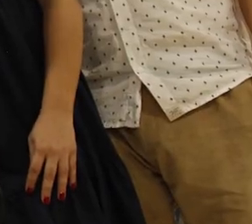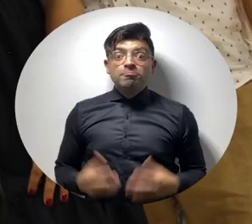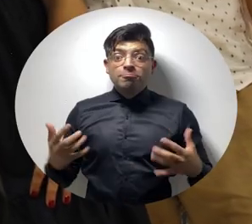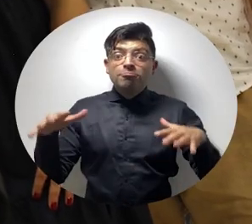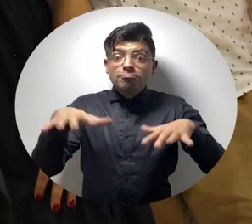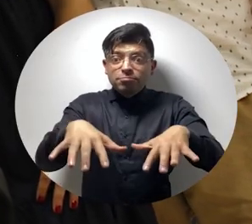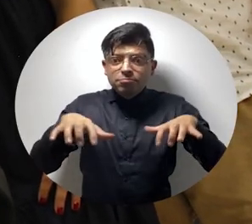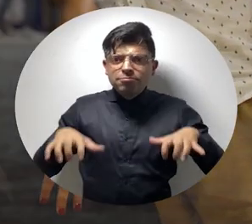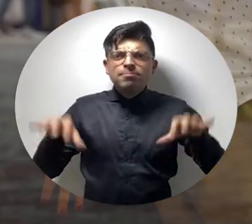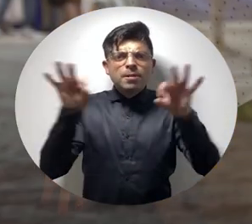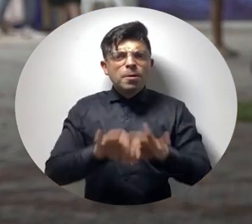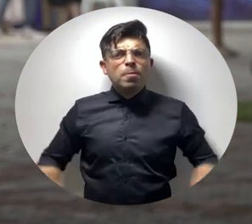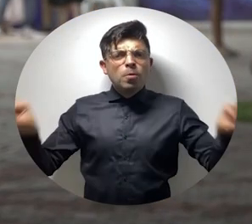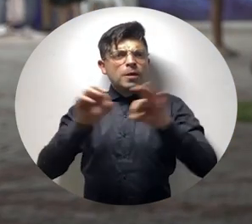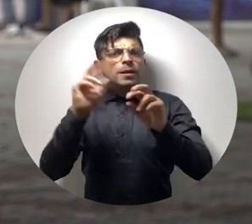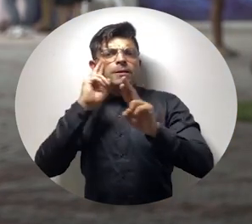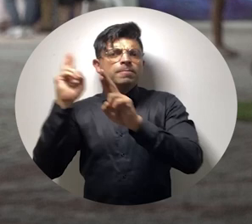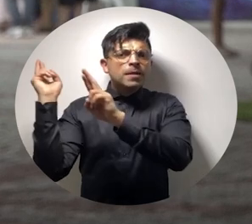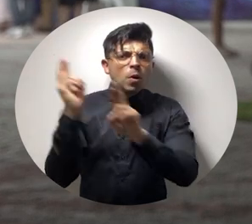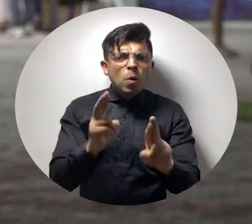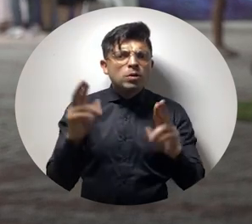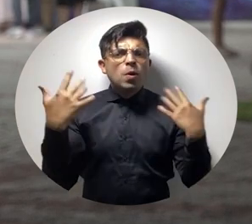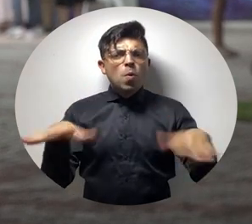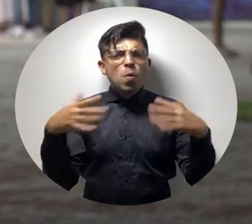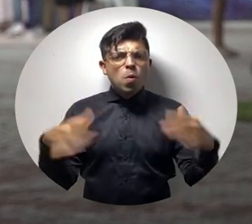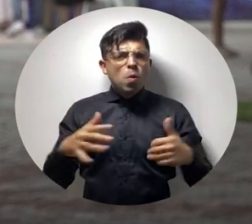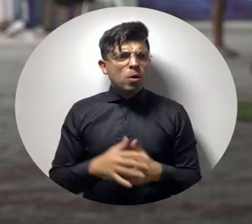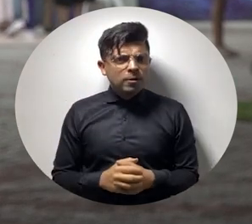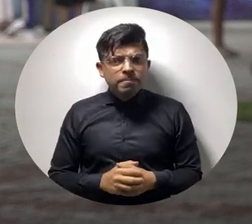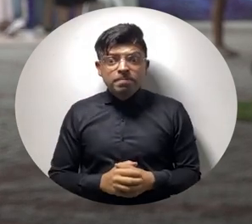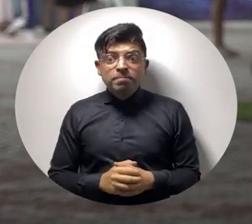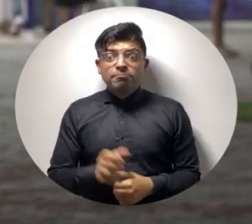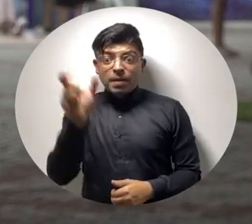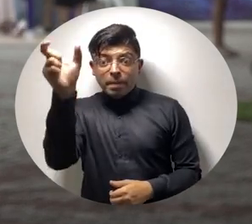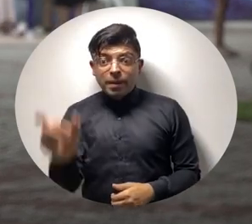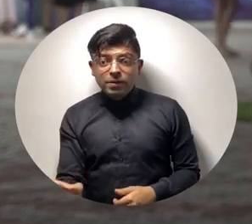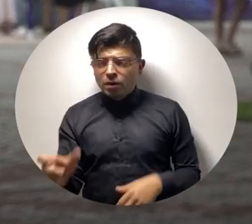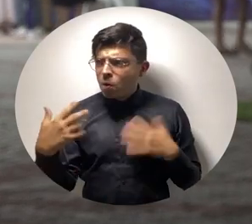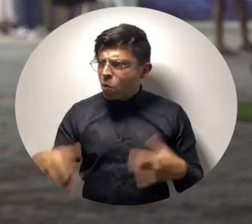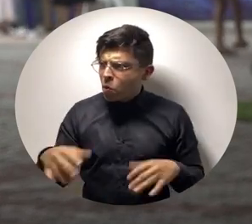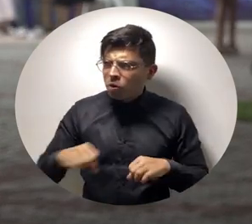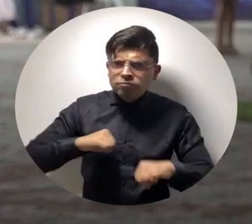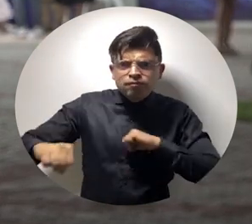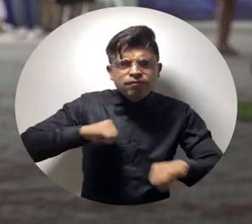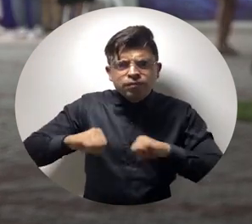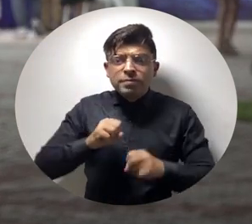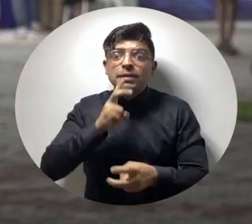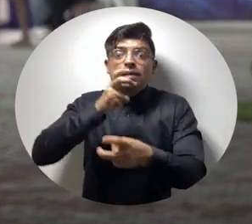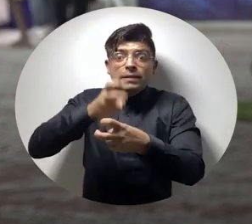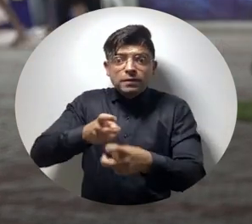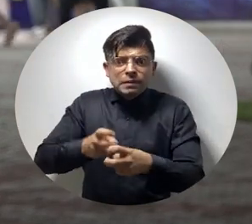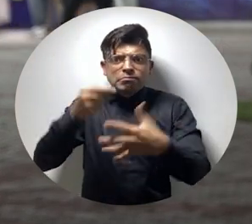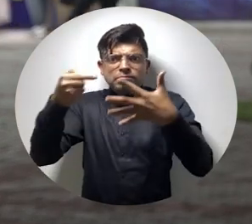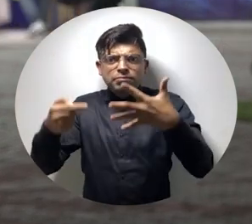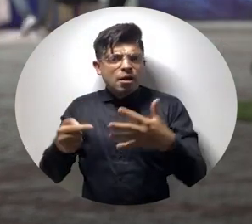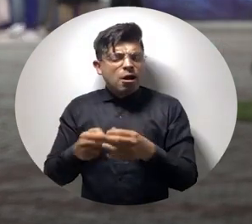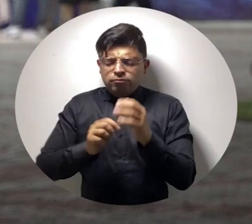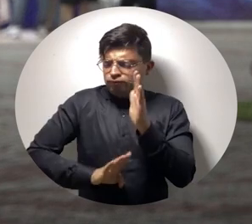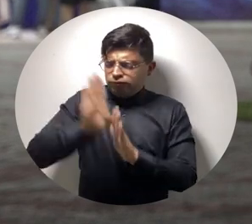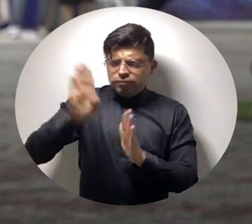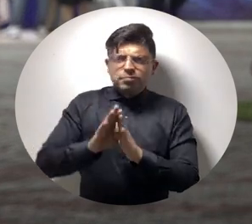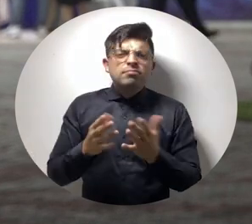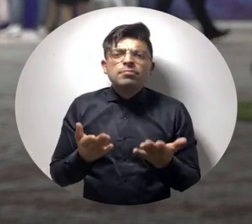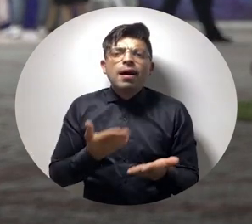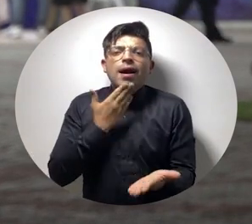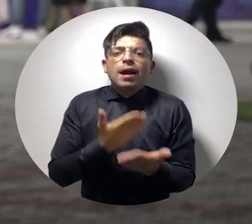Un evento muy importante para reconocer una labor desarrollada por una persona que a pesar de todas las dificultades logró salir adelante